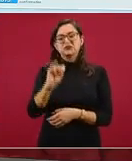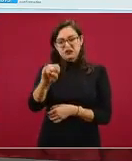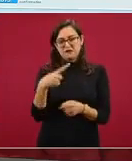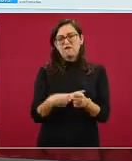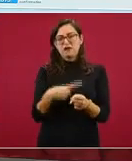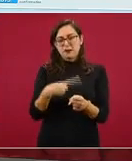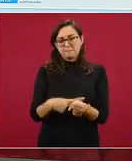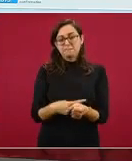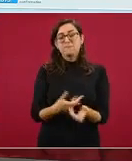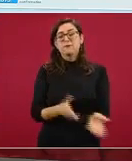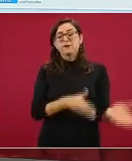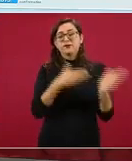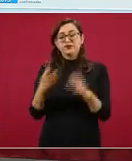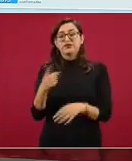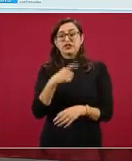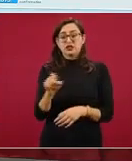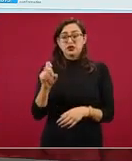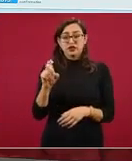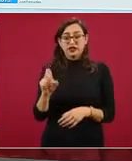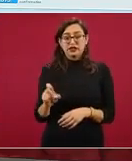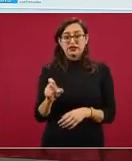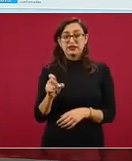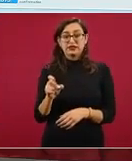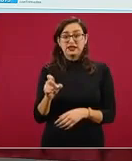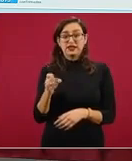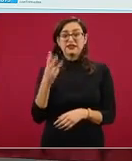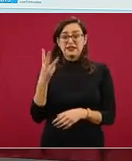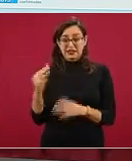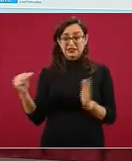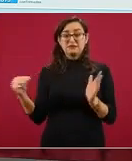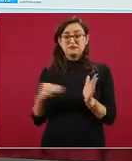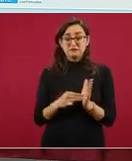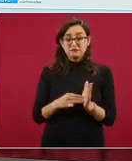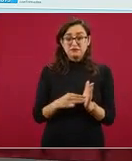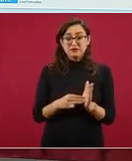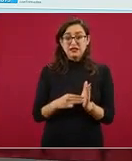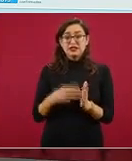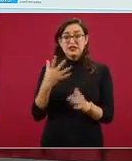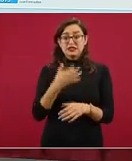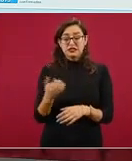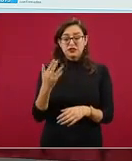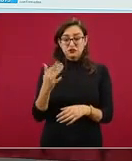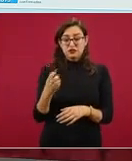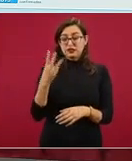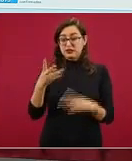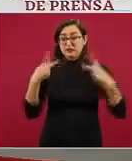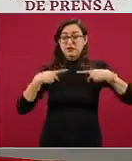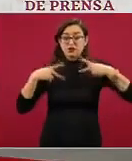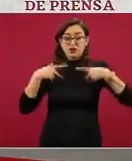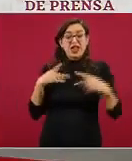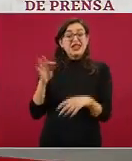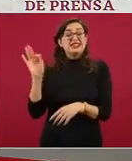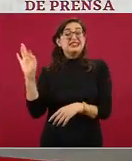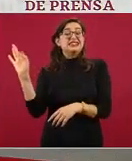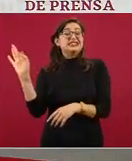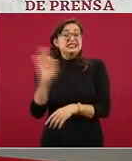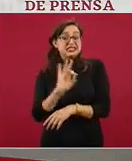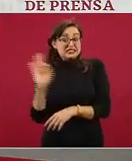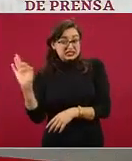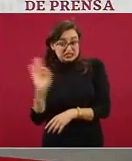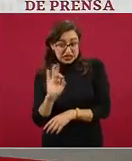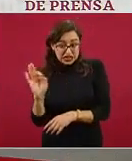ciento treinta y tres mil quinientas cincuenta y tres personas que están catalogadas como sospechosas a COVID-19